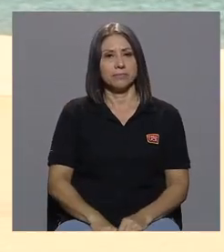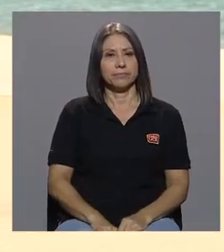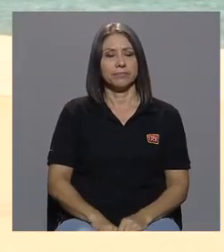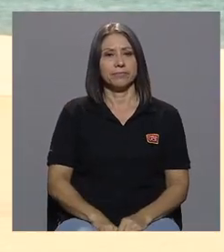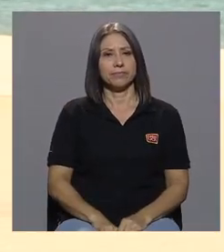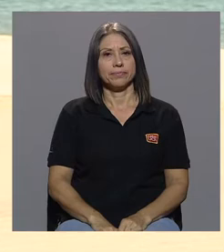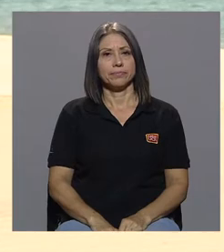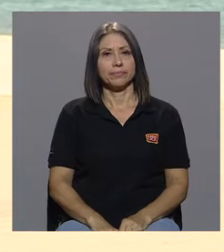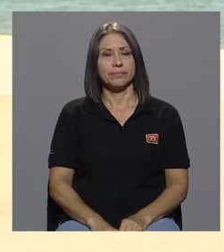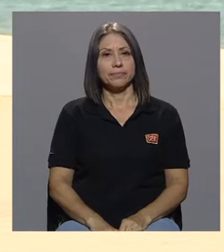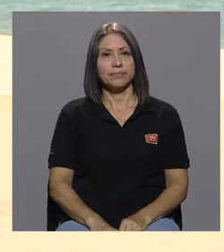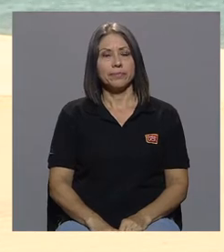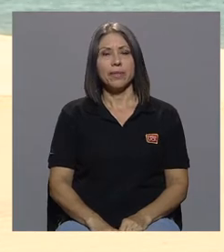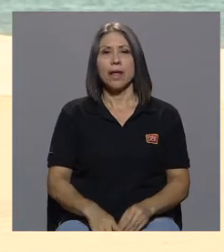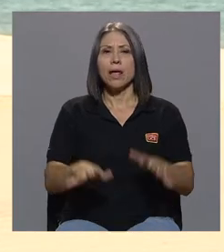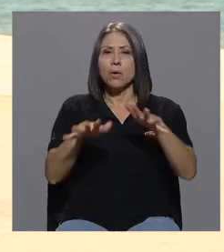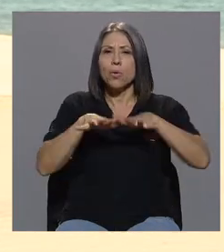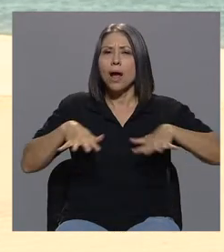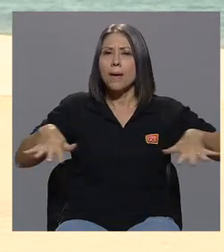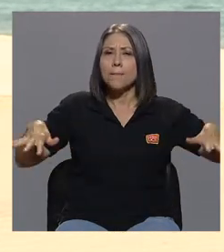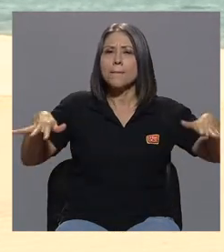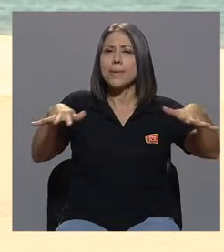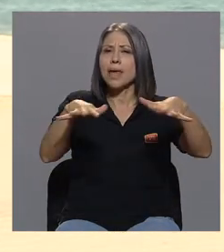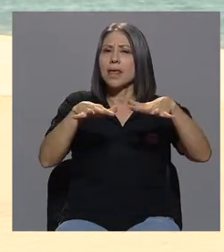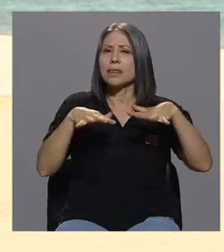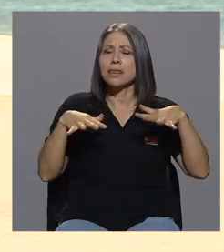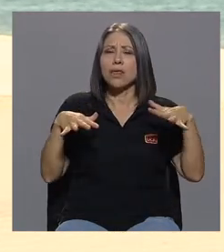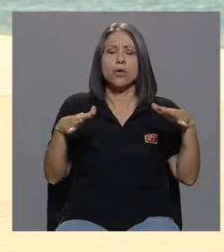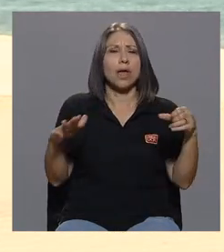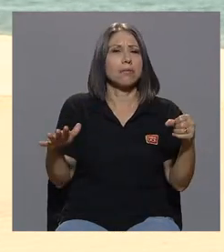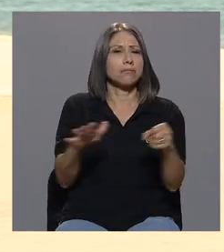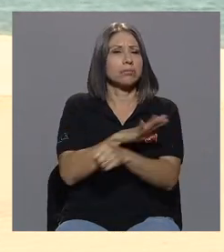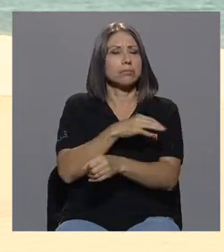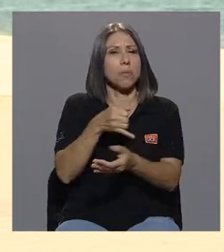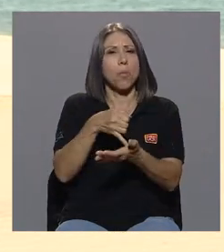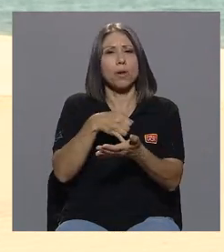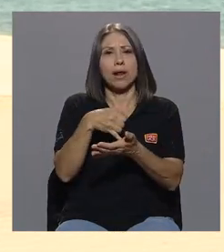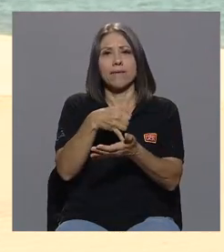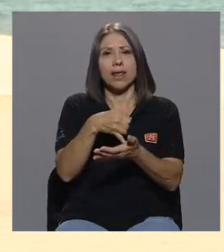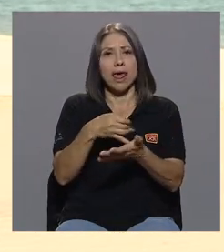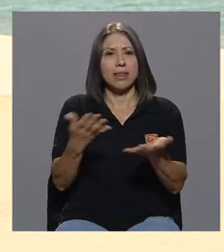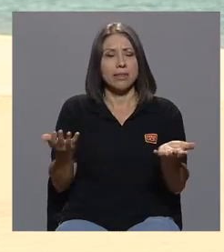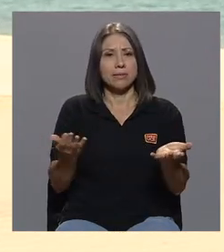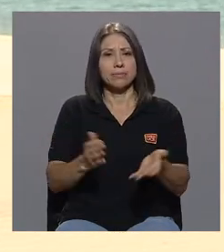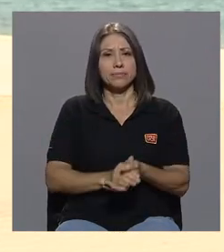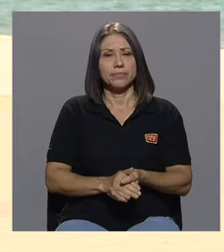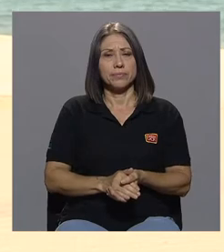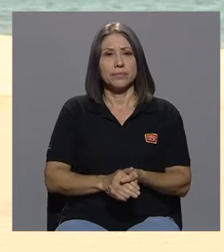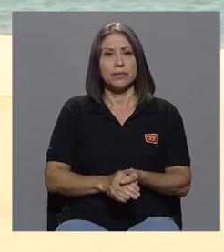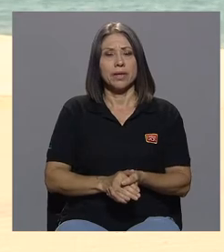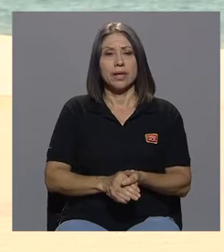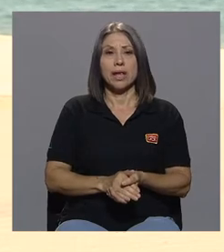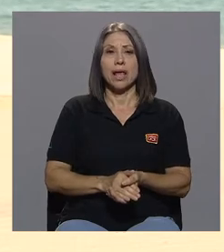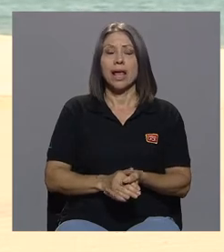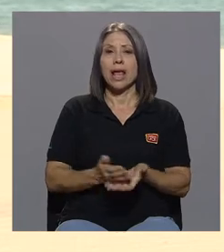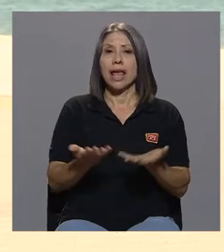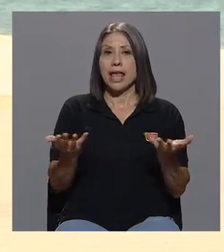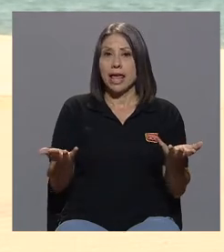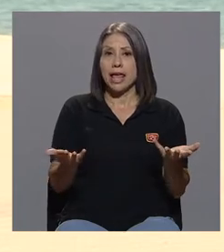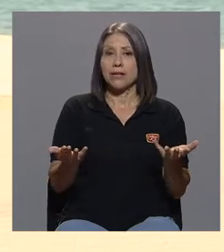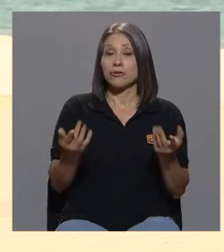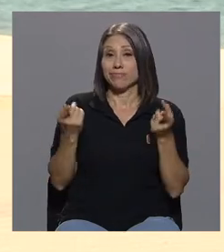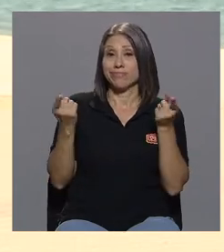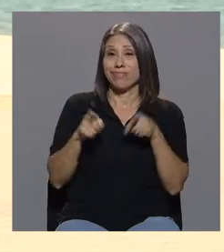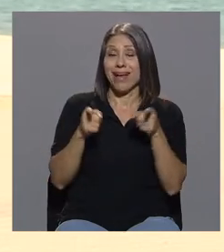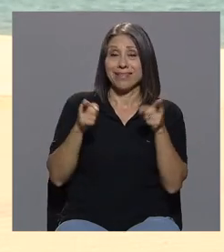En un ambiente en donde hay absoluta vulnerabilidad, soy sujeto de condiciones nada